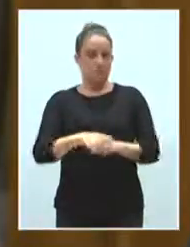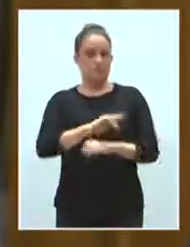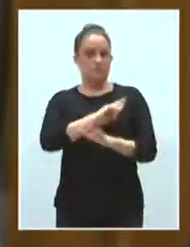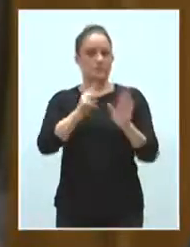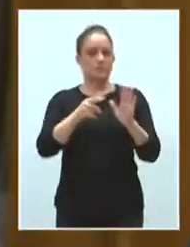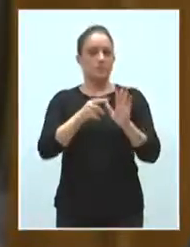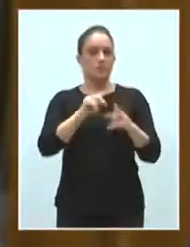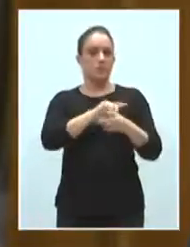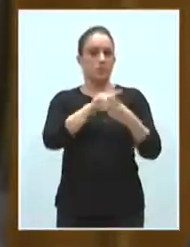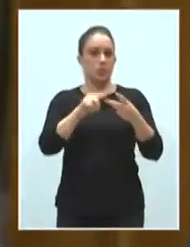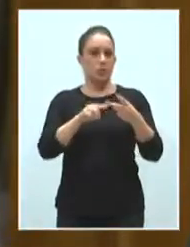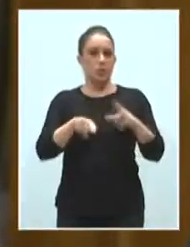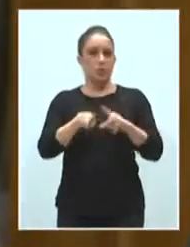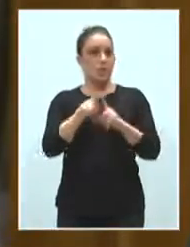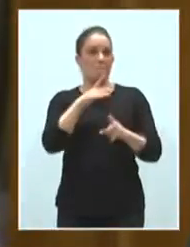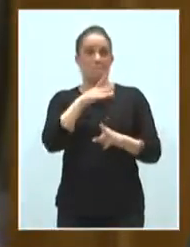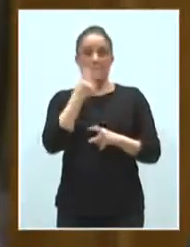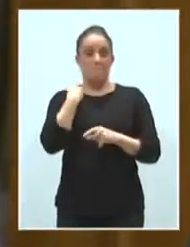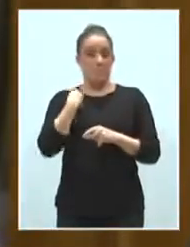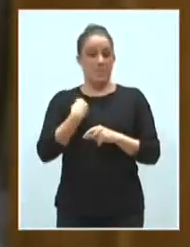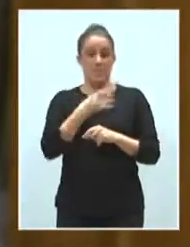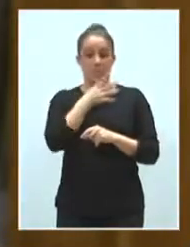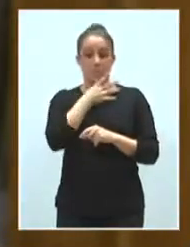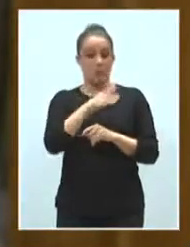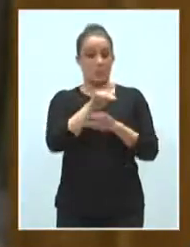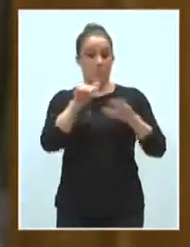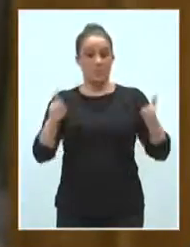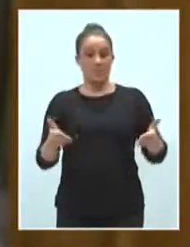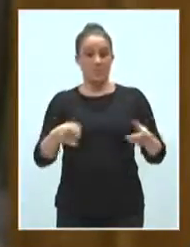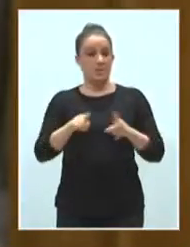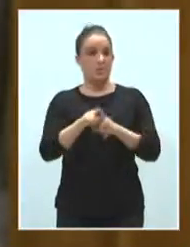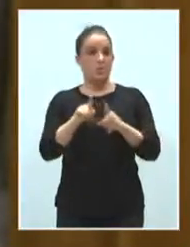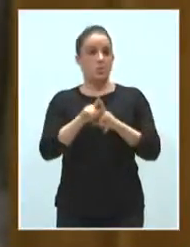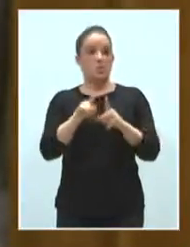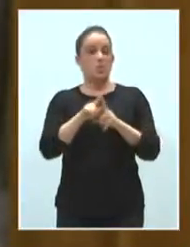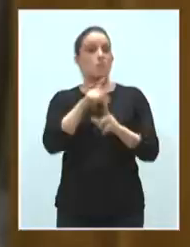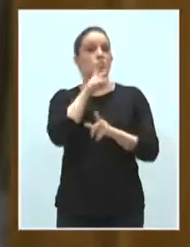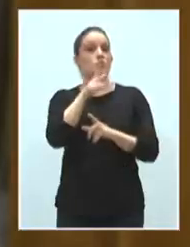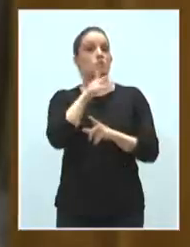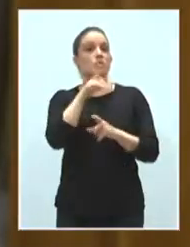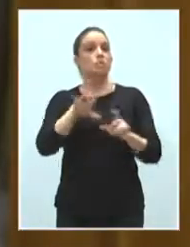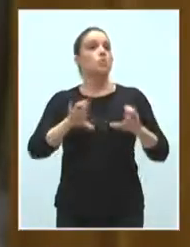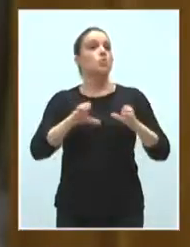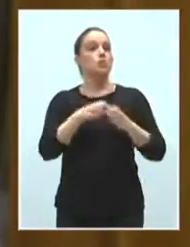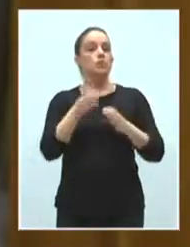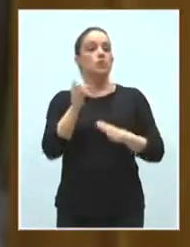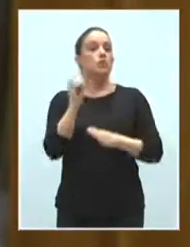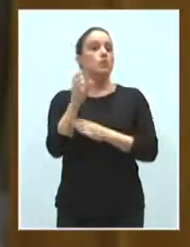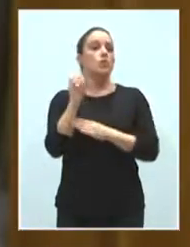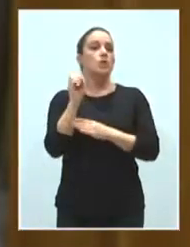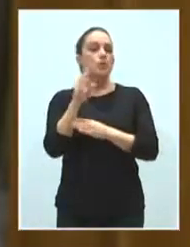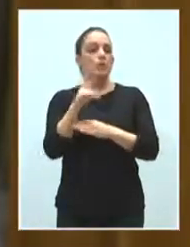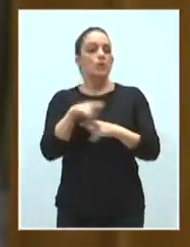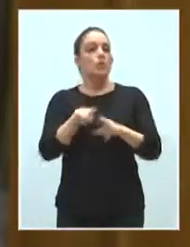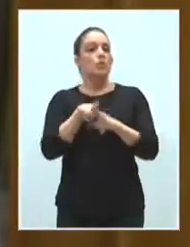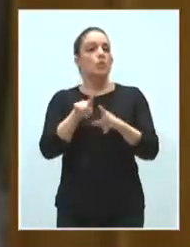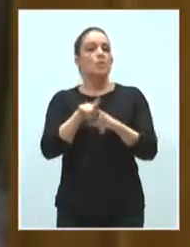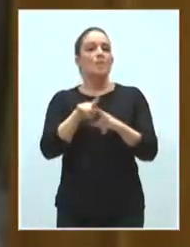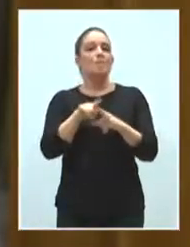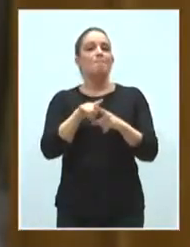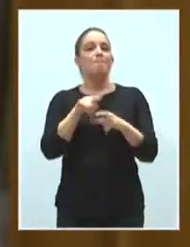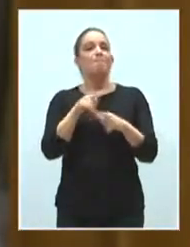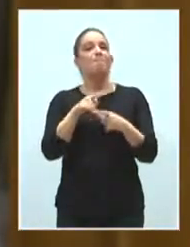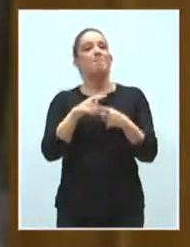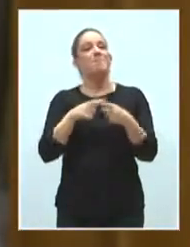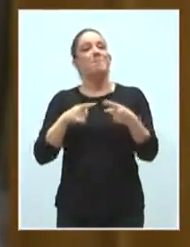Dos, por los mismos motivos, la mesa, con criterio favorable de la Junta de Portavoces, podrá autorizar que parte de los diputados y diputadas no